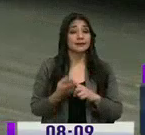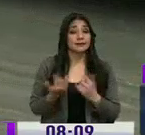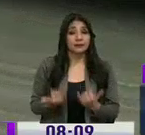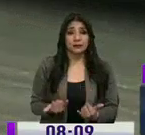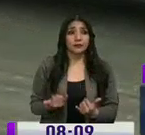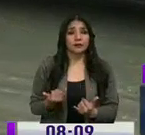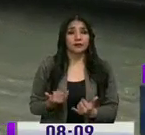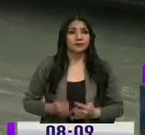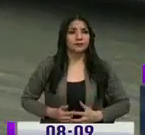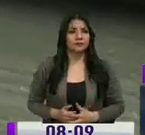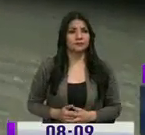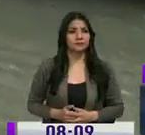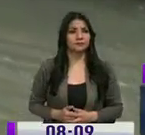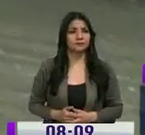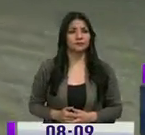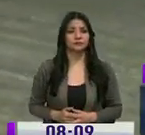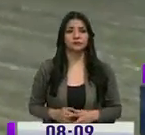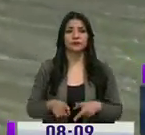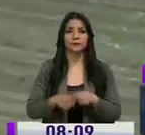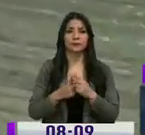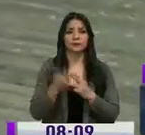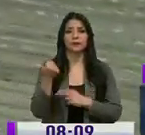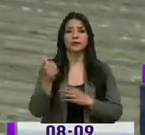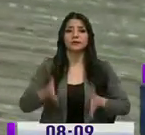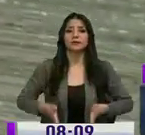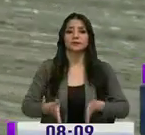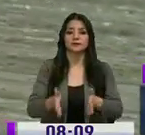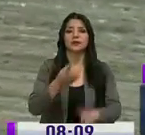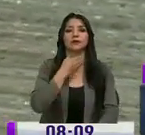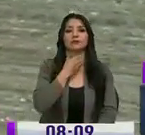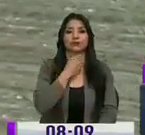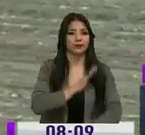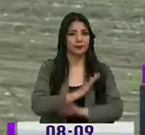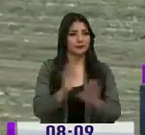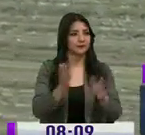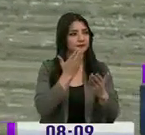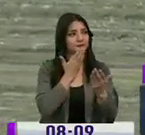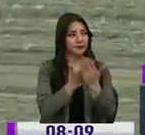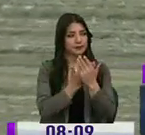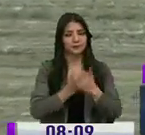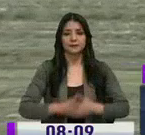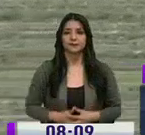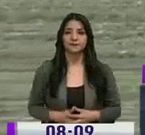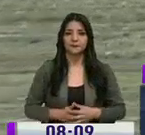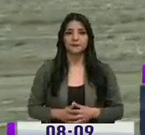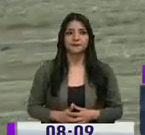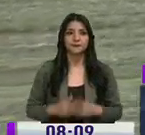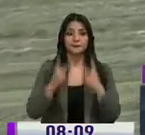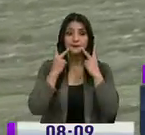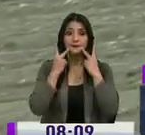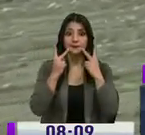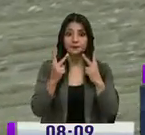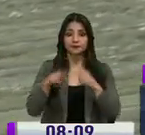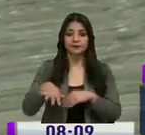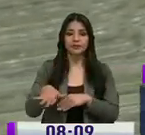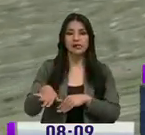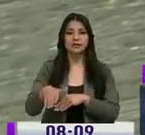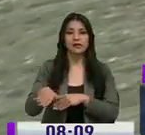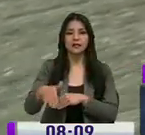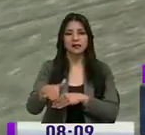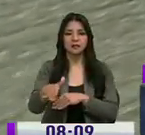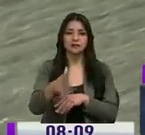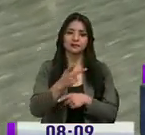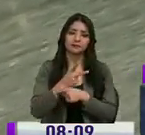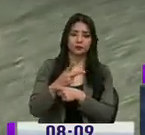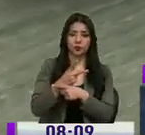está iniciando solamente en 10 de agosto. Le agradecemos entonces infinitamente. Como ustedes pueden ver, hay mucha garabilla, así que tomen las